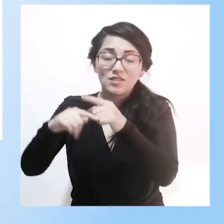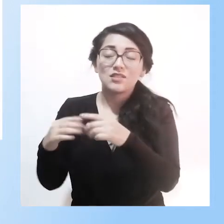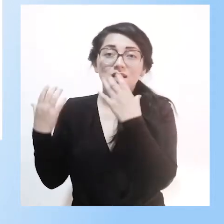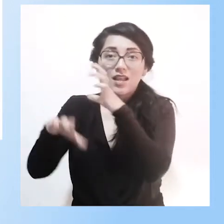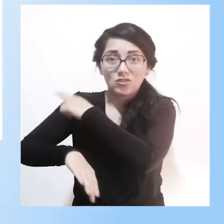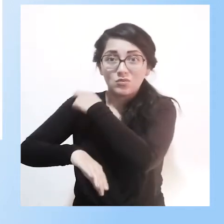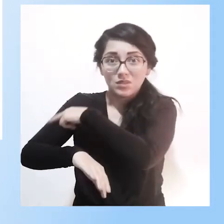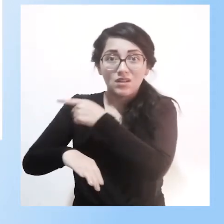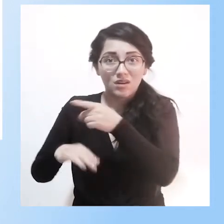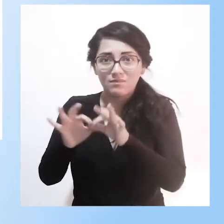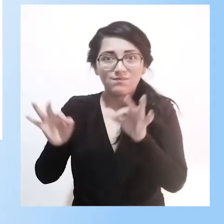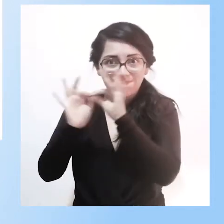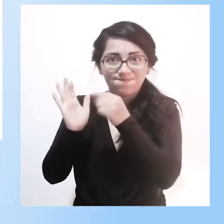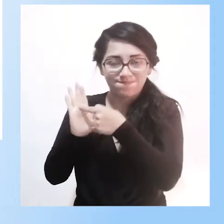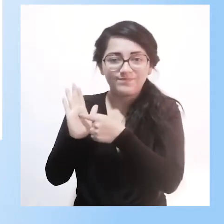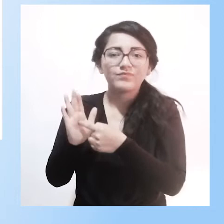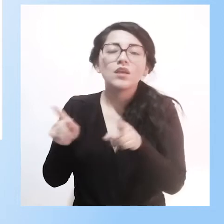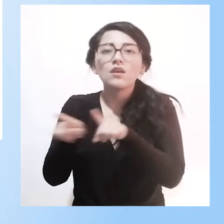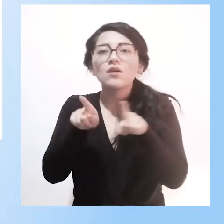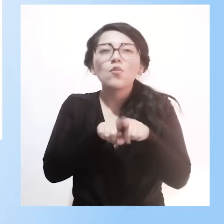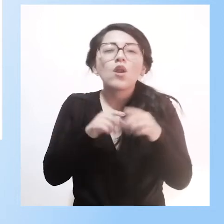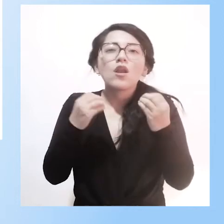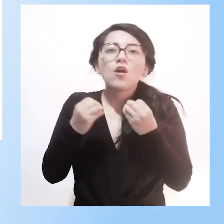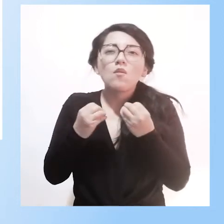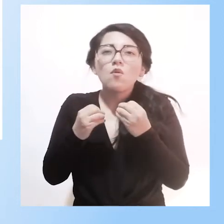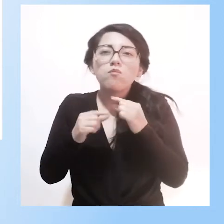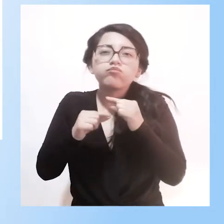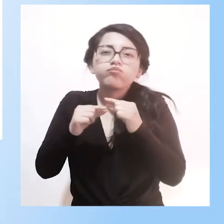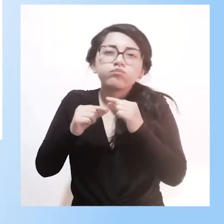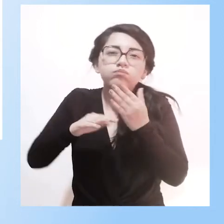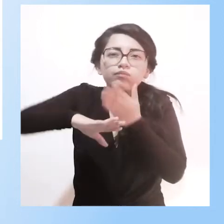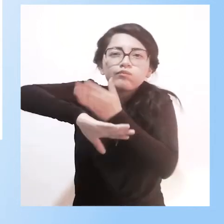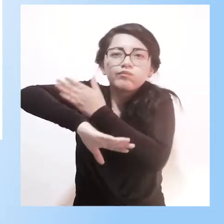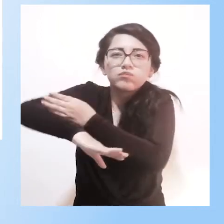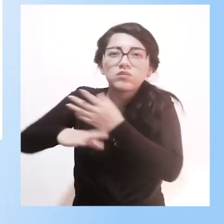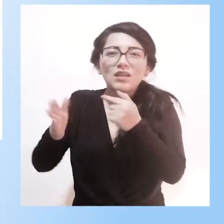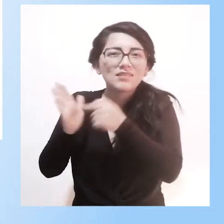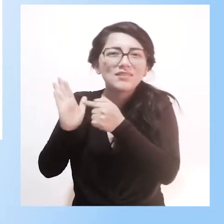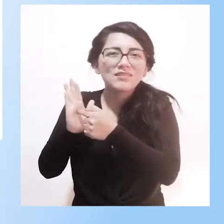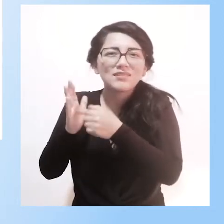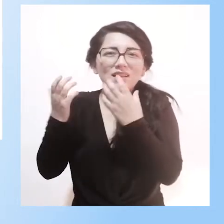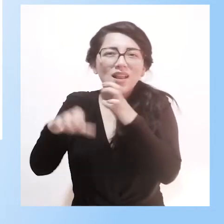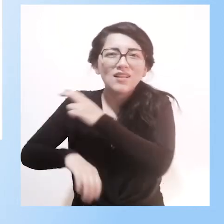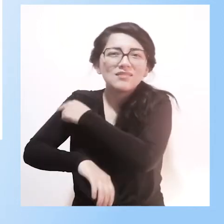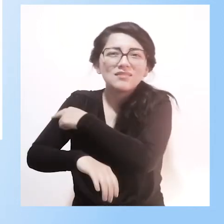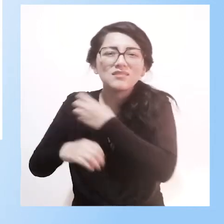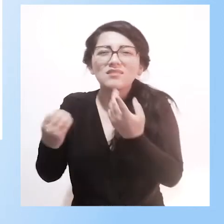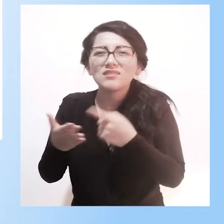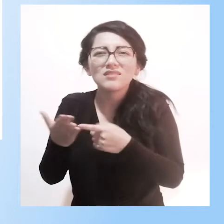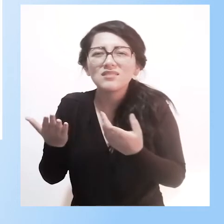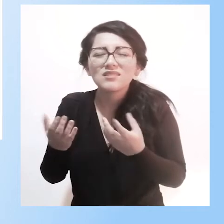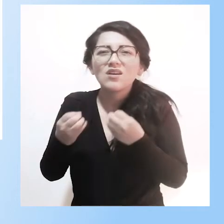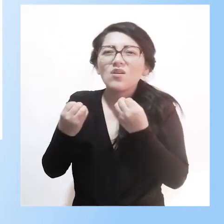También, justamente para poder emprender con el desarrollo del modelo, nos hicimos esta pregunta, ¿qué necesita el estudiante en situación de